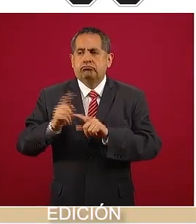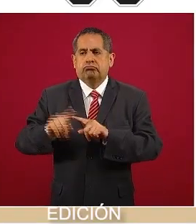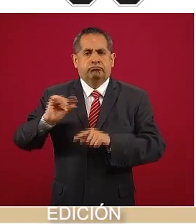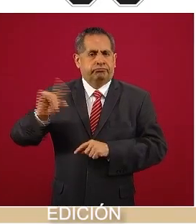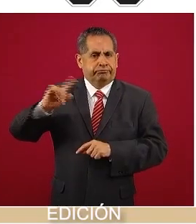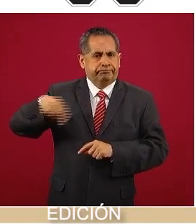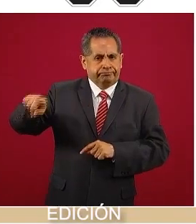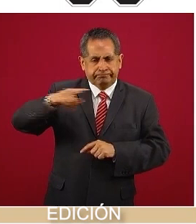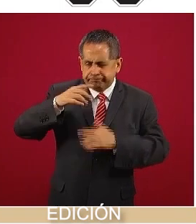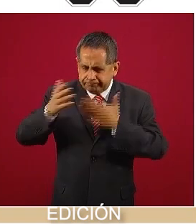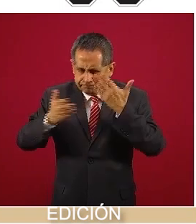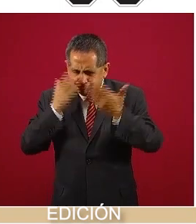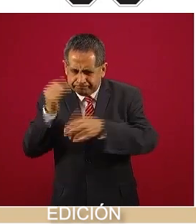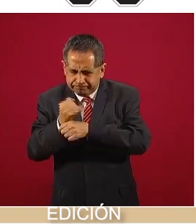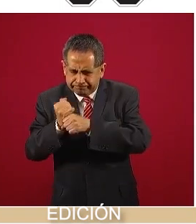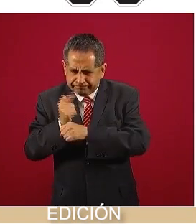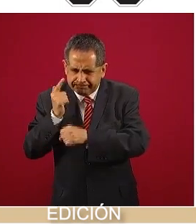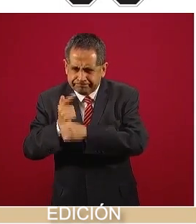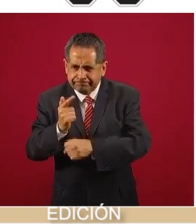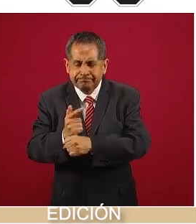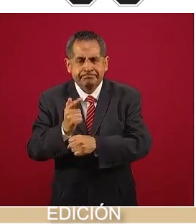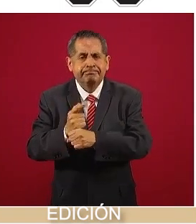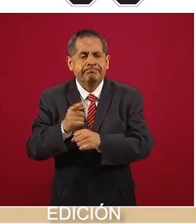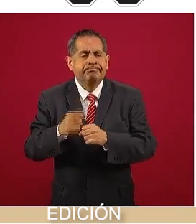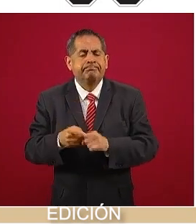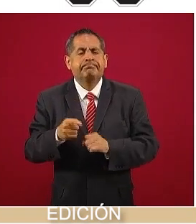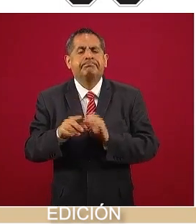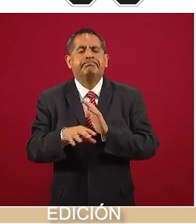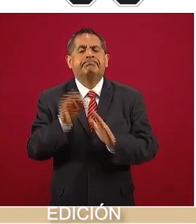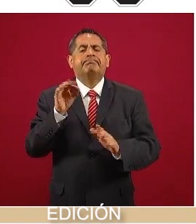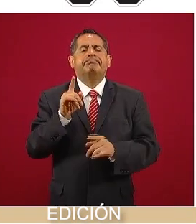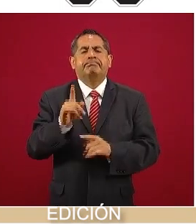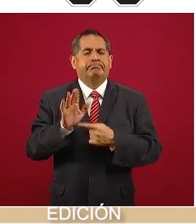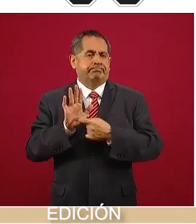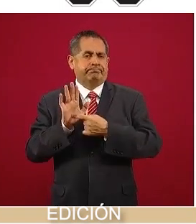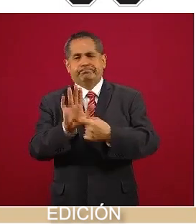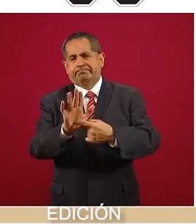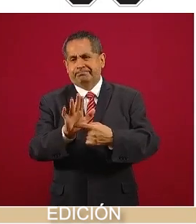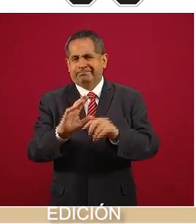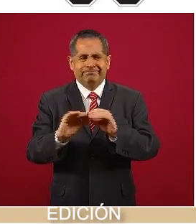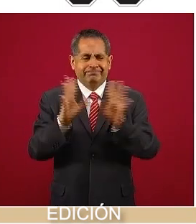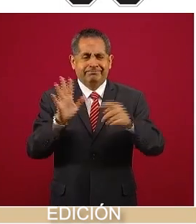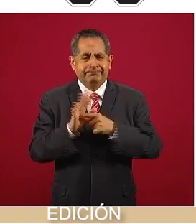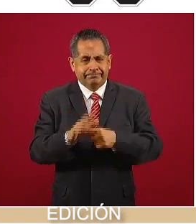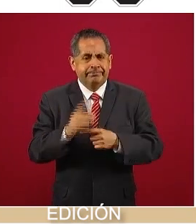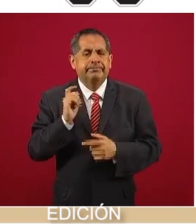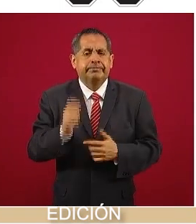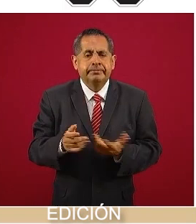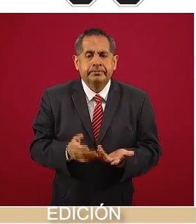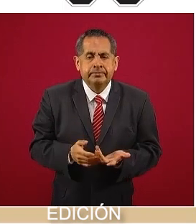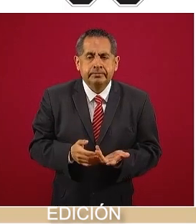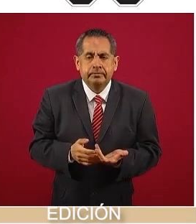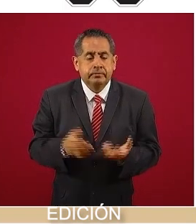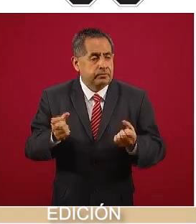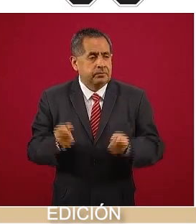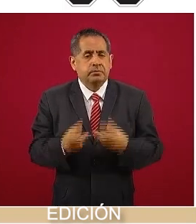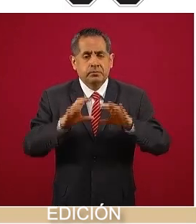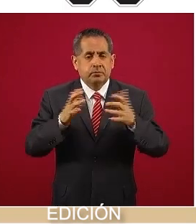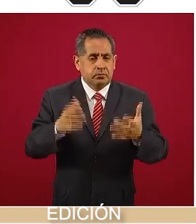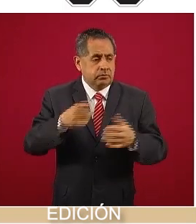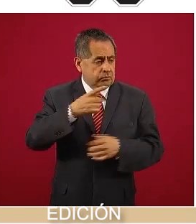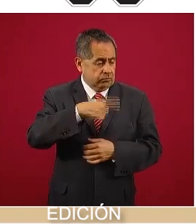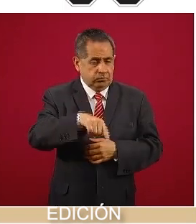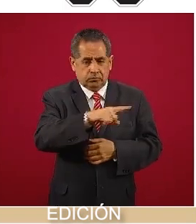grupos académicos de muy alta capacidad, que muestra de manera directa la estimación de cuánto